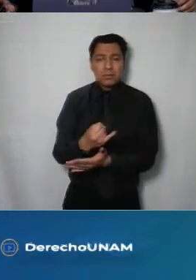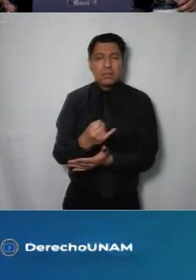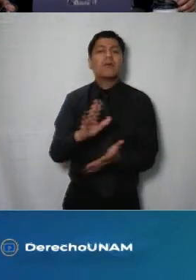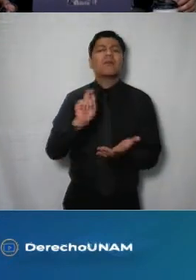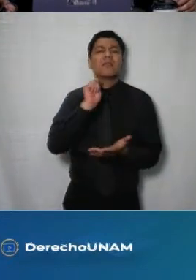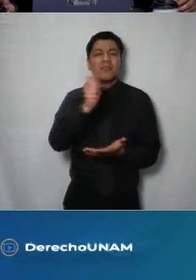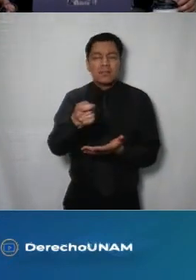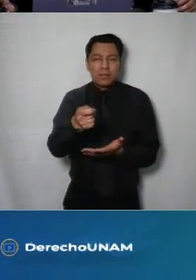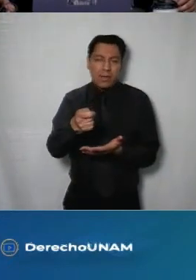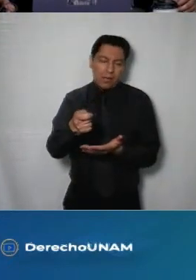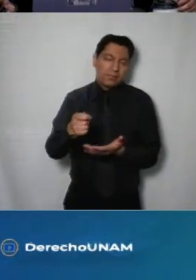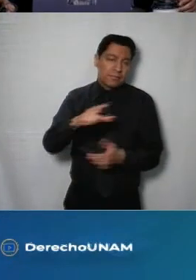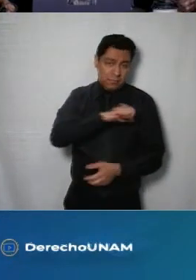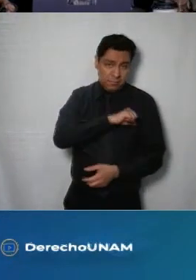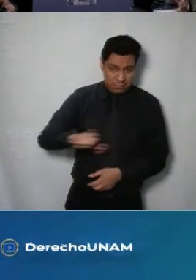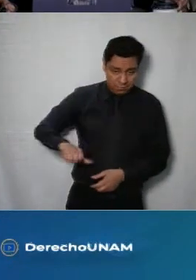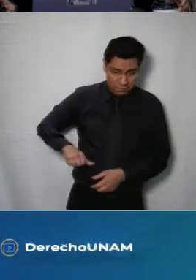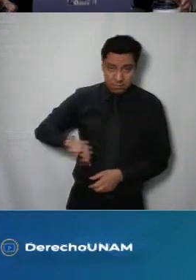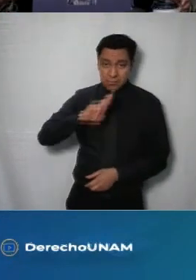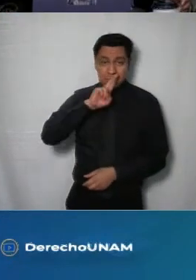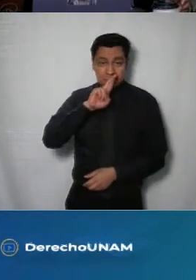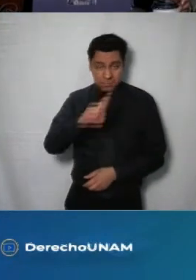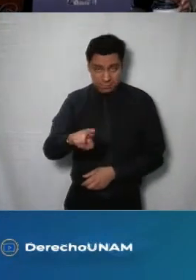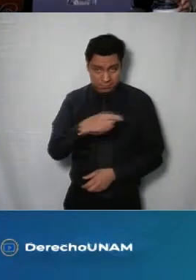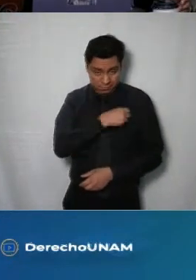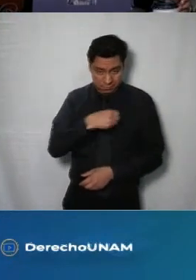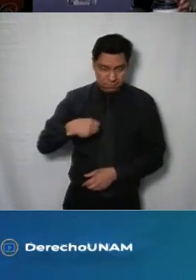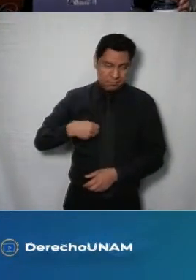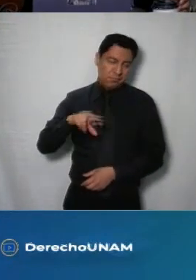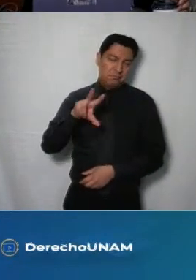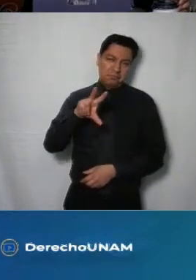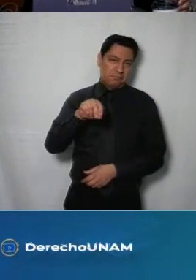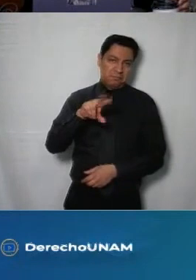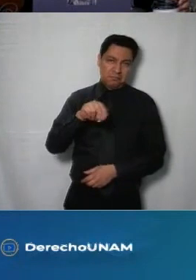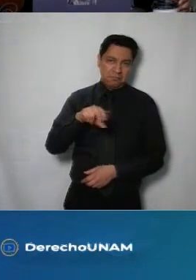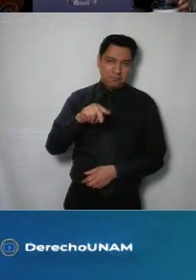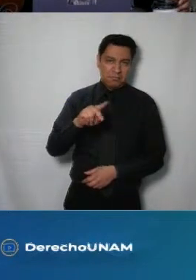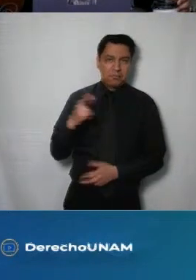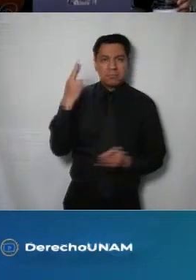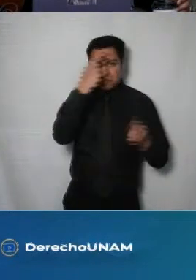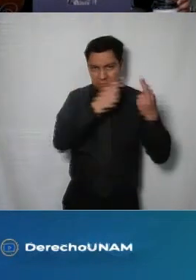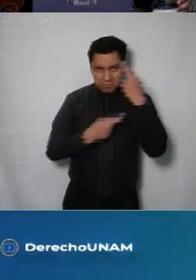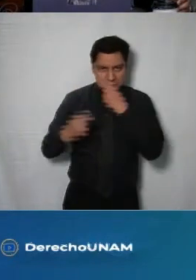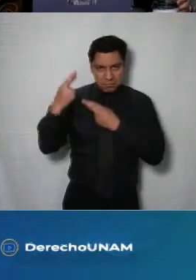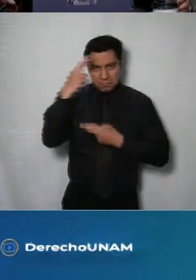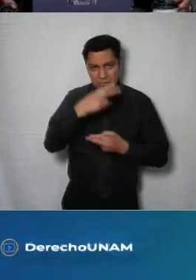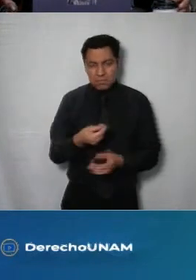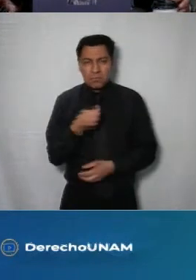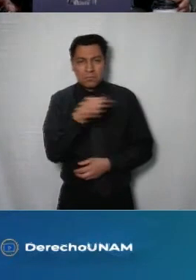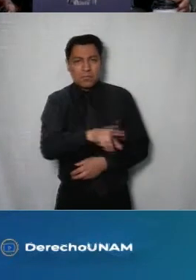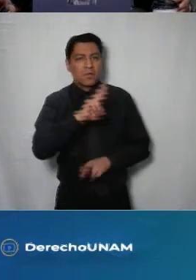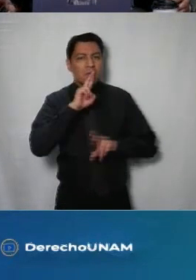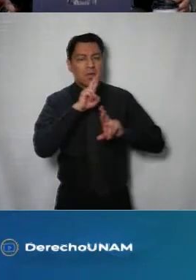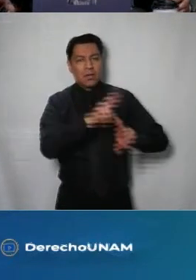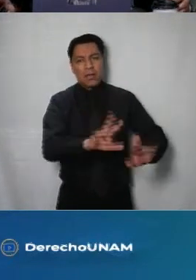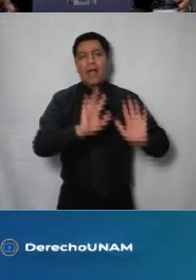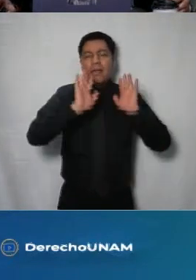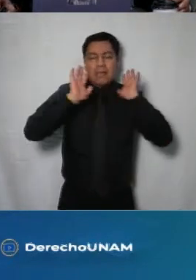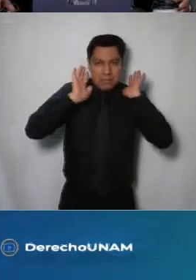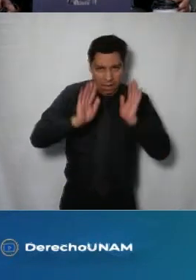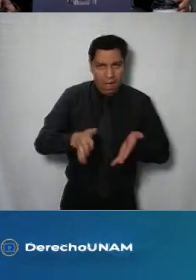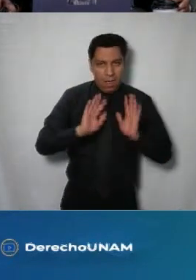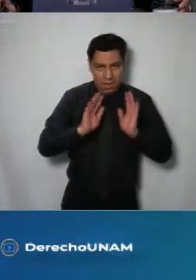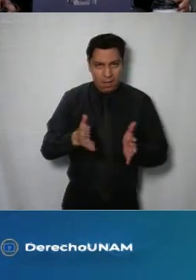atender la solicitud de información por lo que resulta que haya sido adecuada la remisión de la solicitud a los otros sujetos obligados